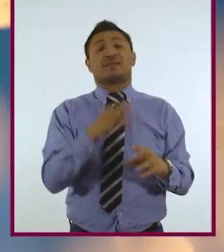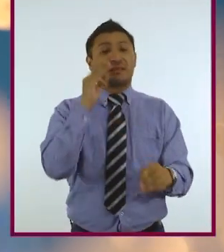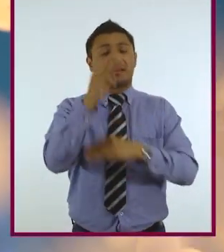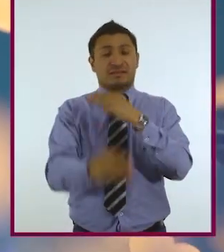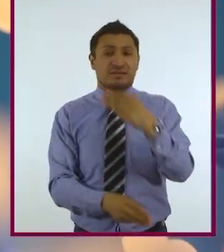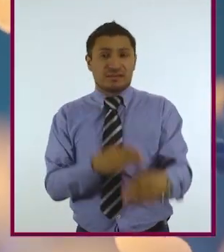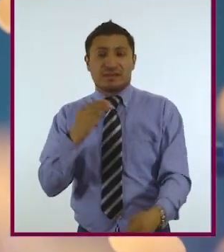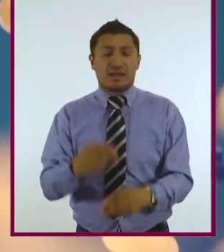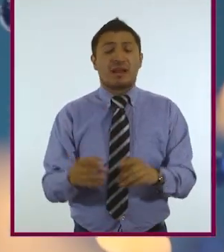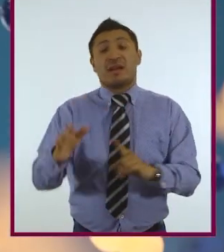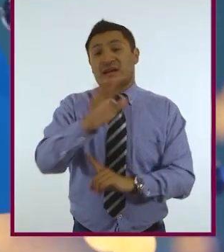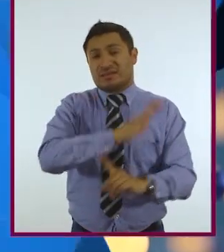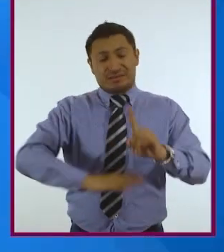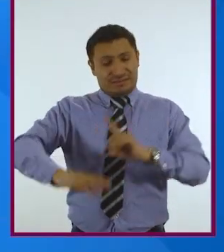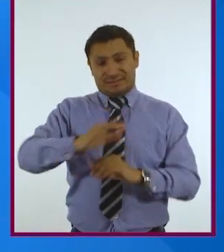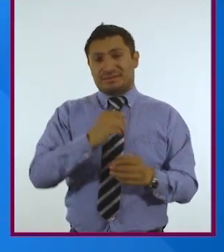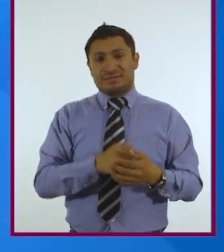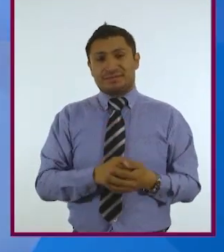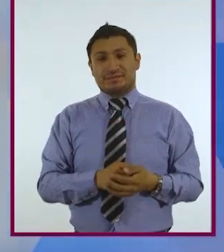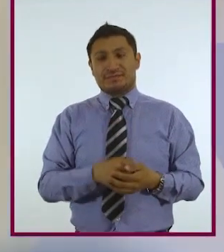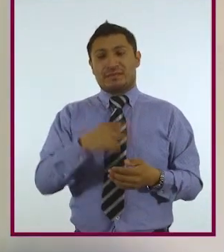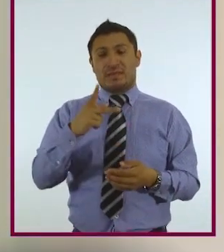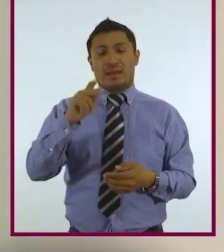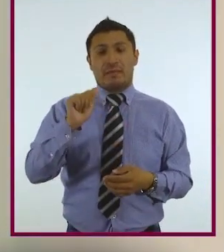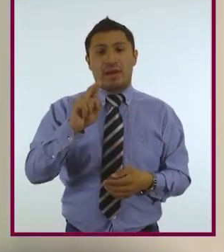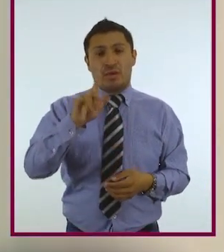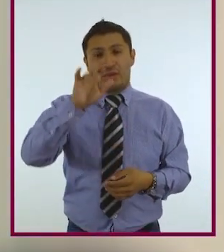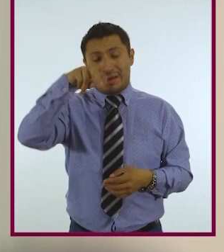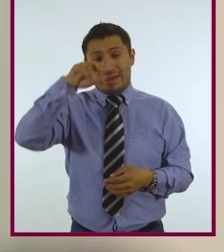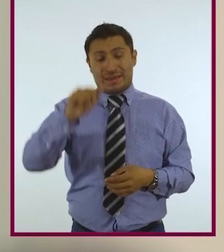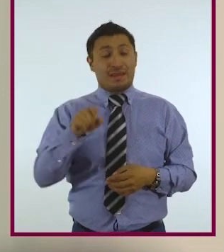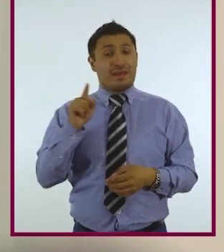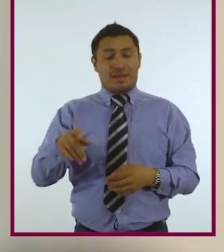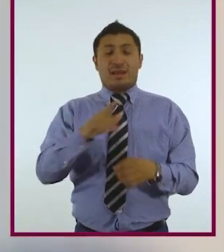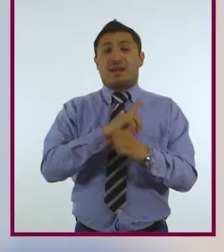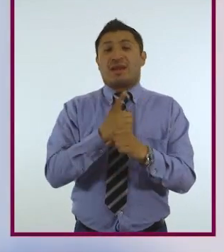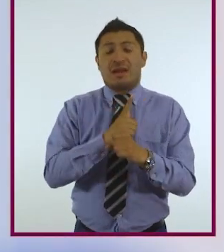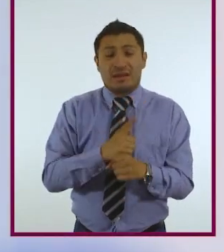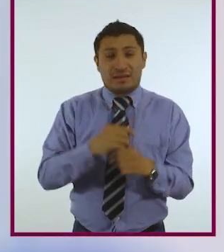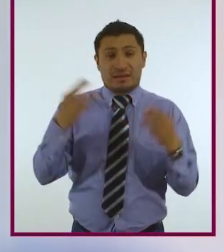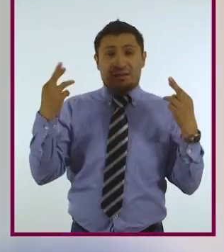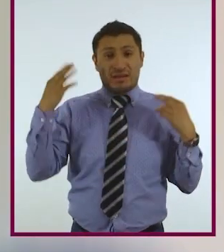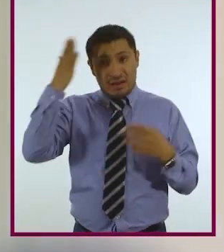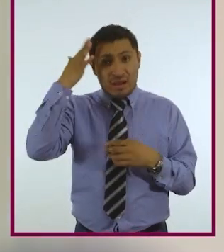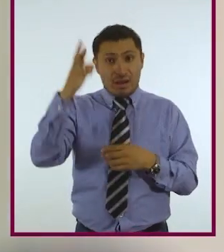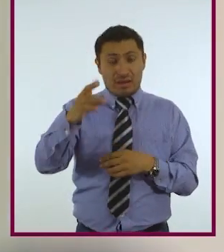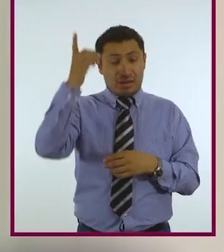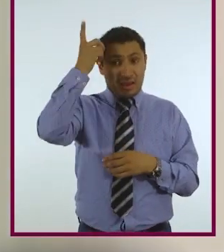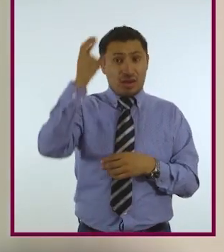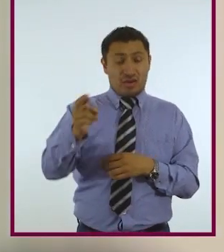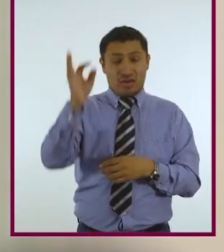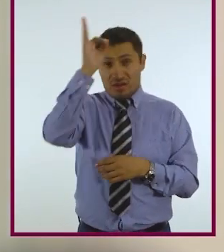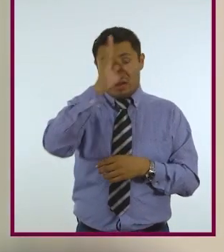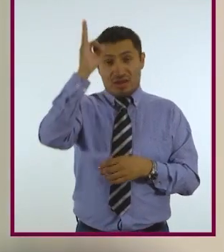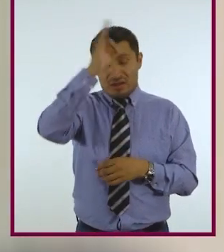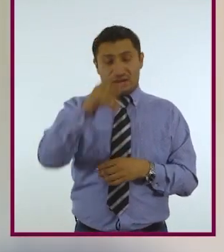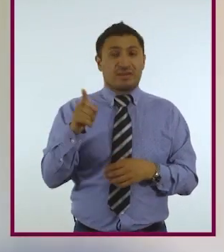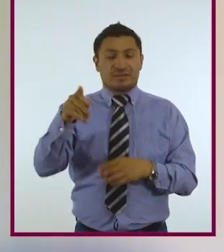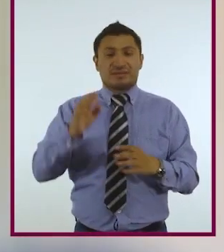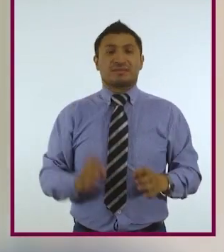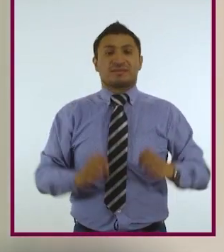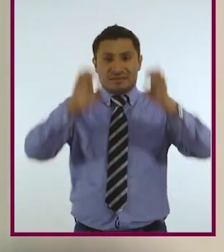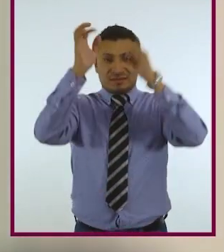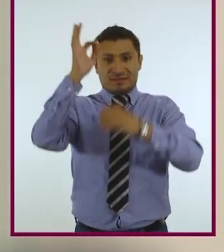Tierra con su ambiente físico. Paulina Rivero Weber es licenciada, maestra y doctora en filosofía por la